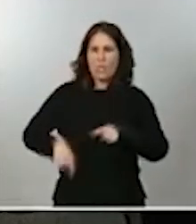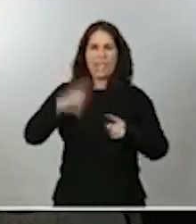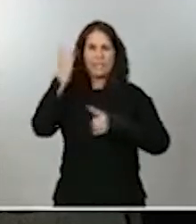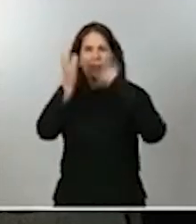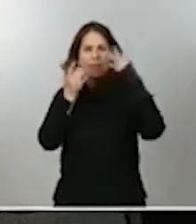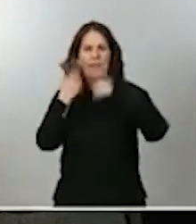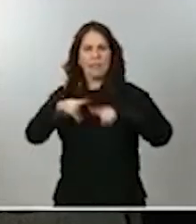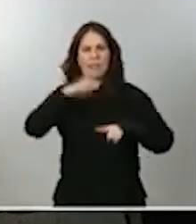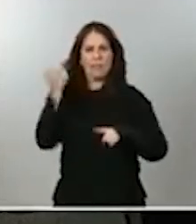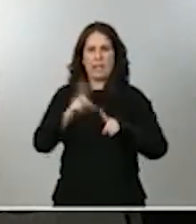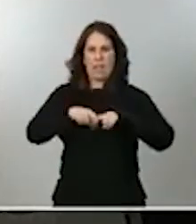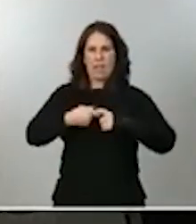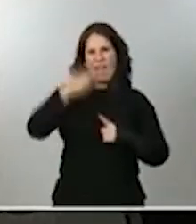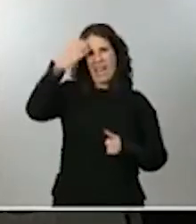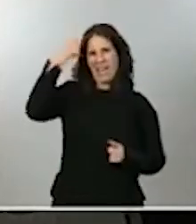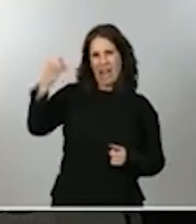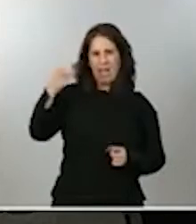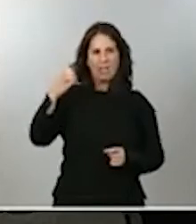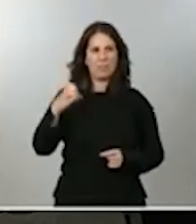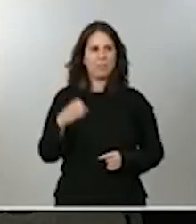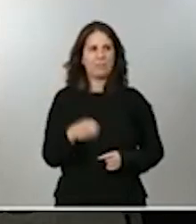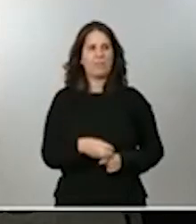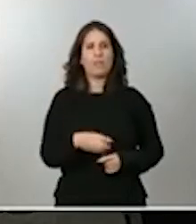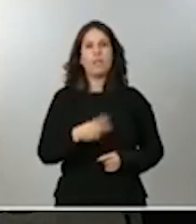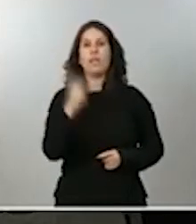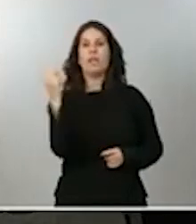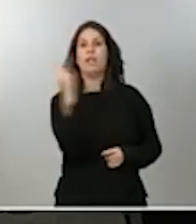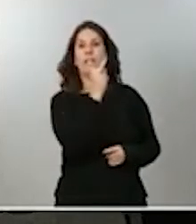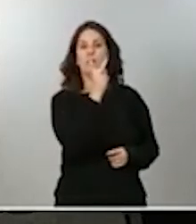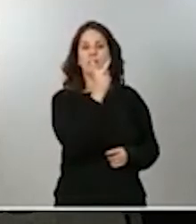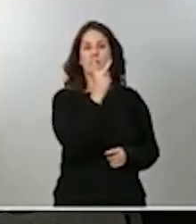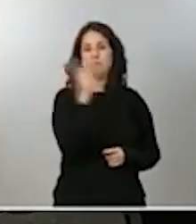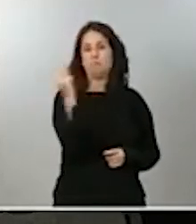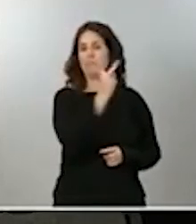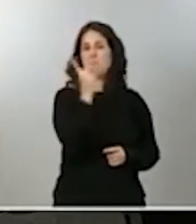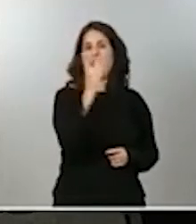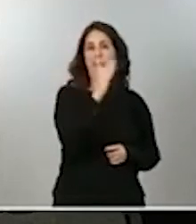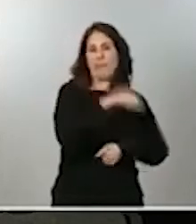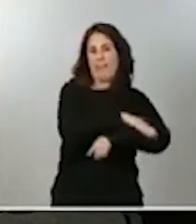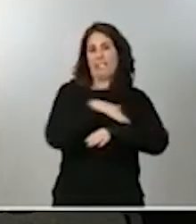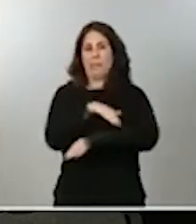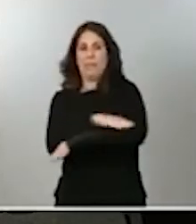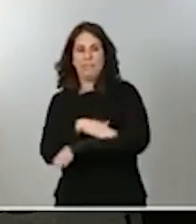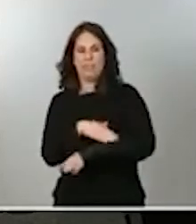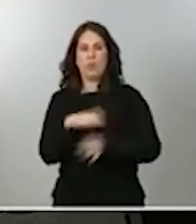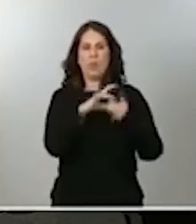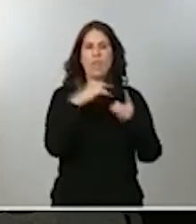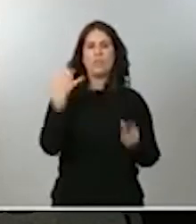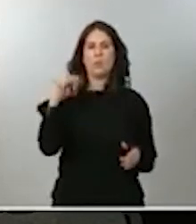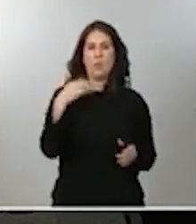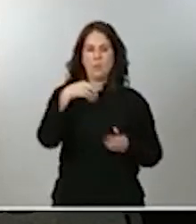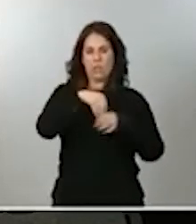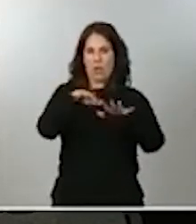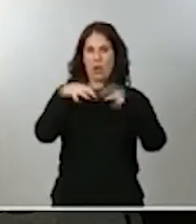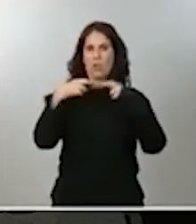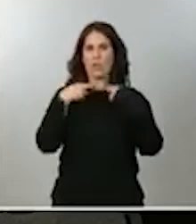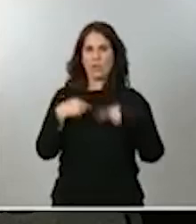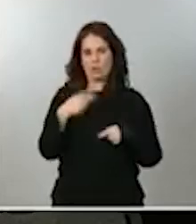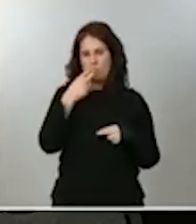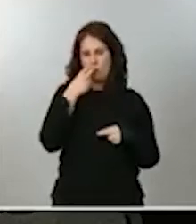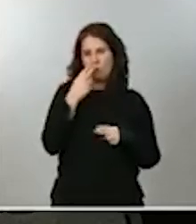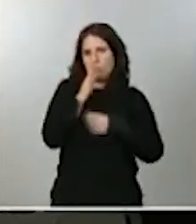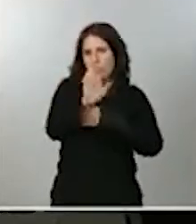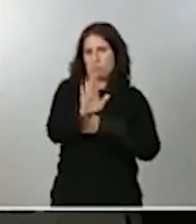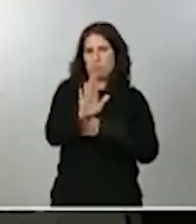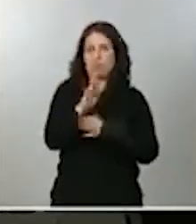Señora Díaz o señora Montero, Unidas Podemos ha presentado en el Congreso distintas propuestas en este sentido. ¿Qué valoración hace de estos consensos?